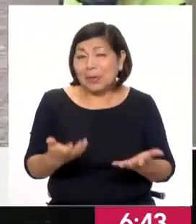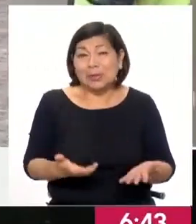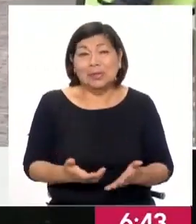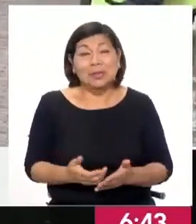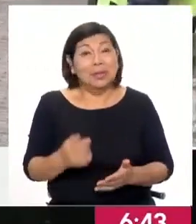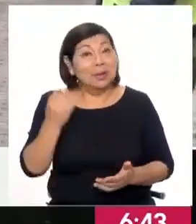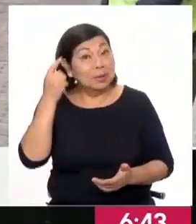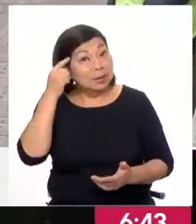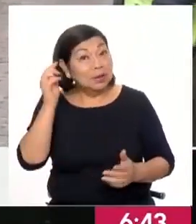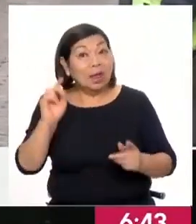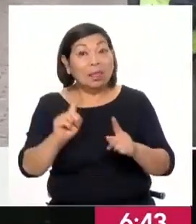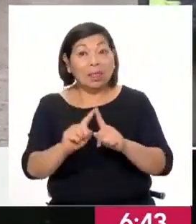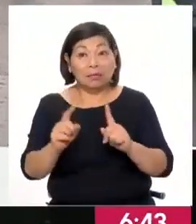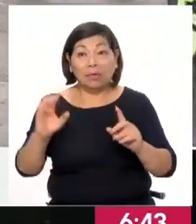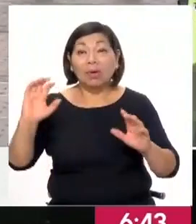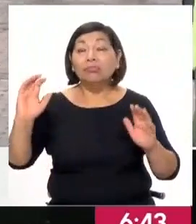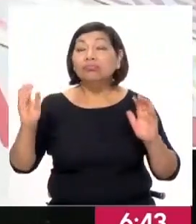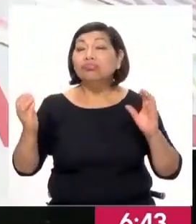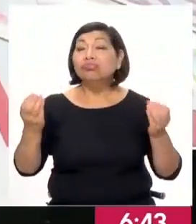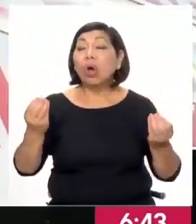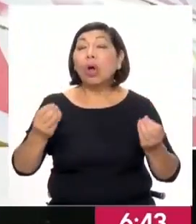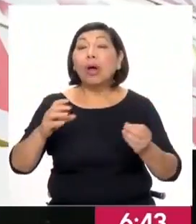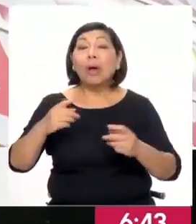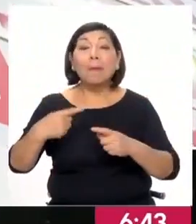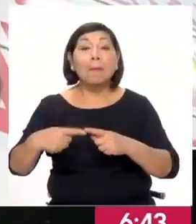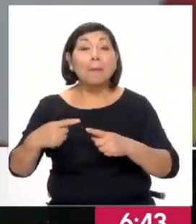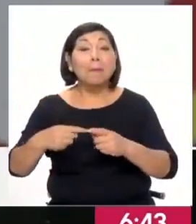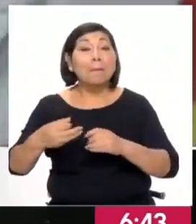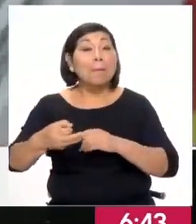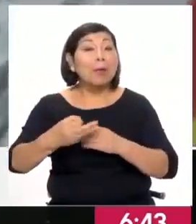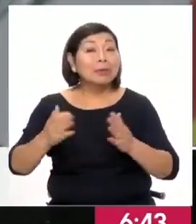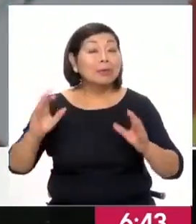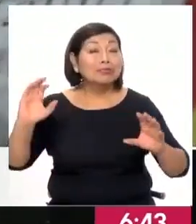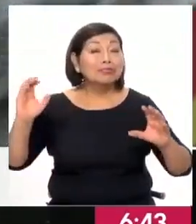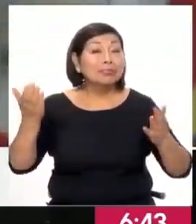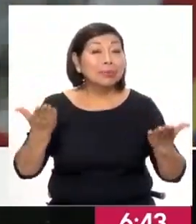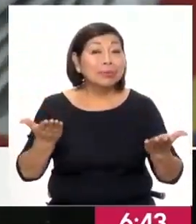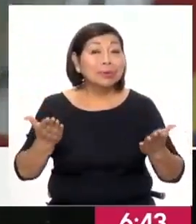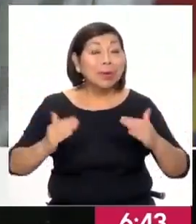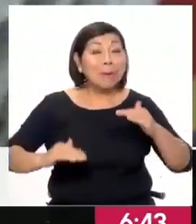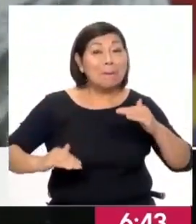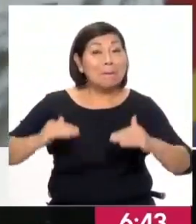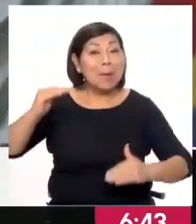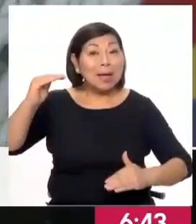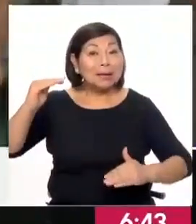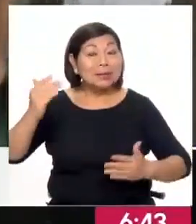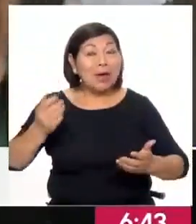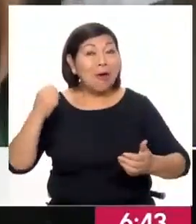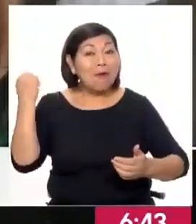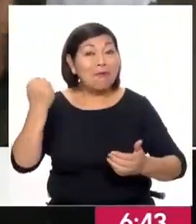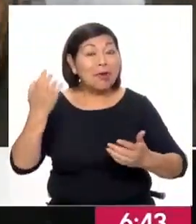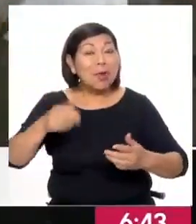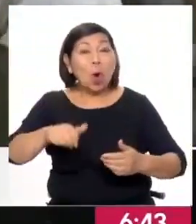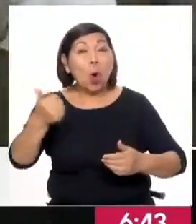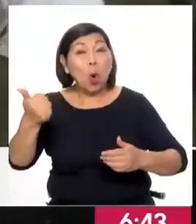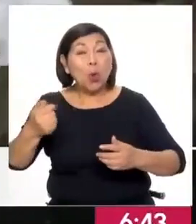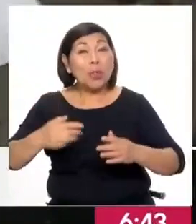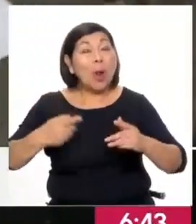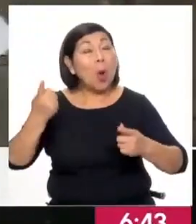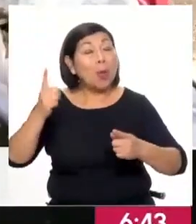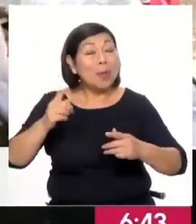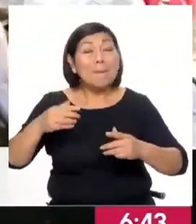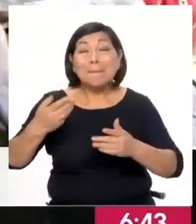tener una idea de que cómo ha pasado este fenómeno inflacionario mucho más fuerte en otras regiones del país.